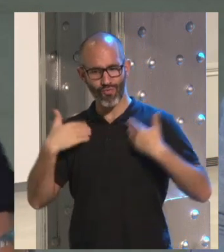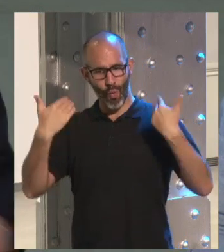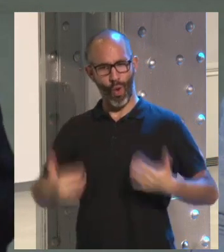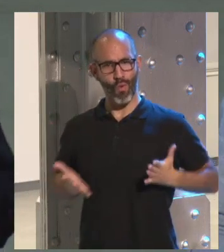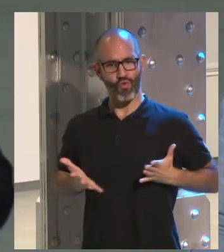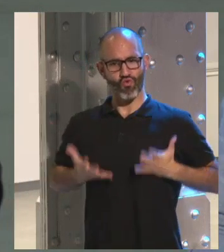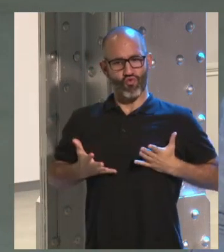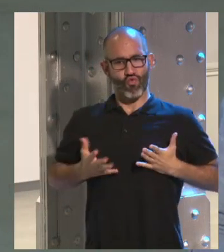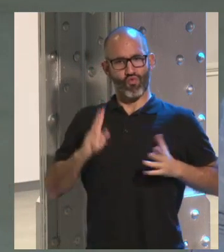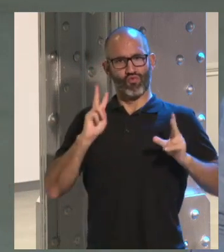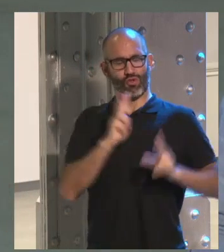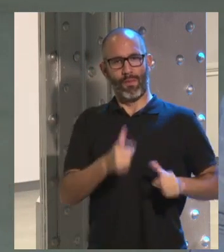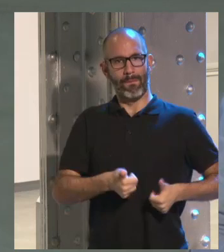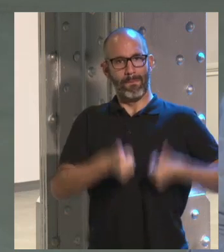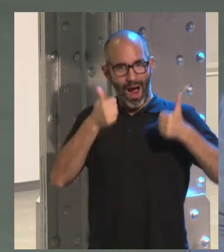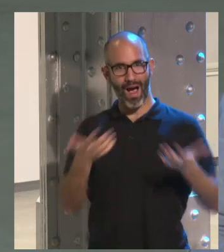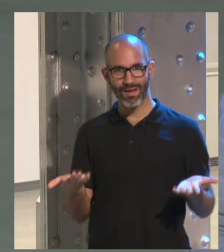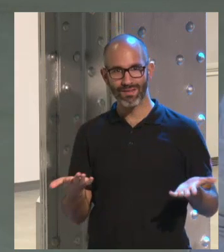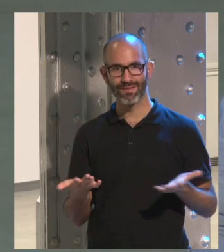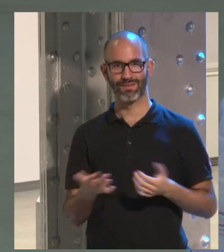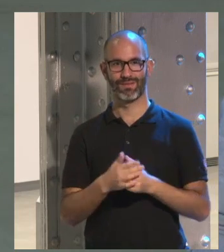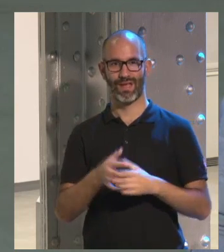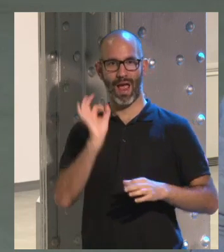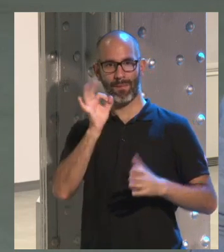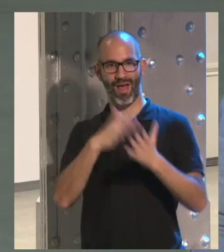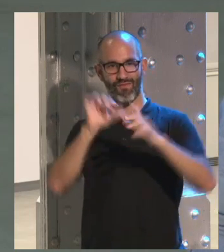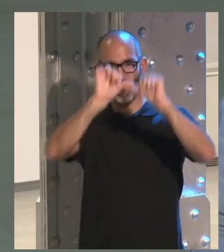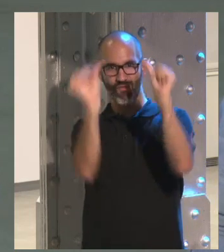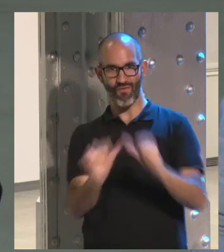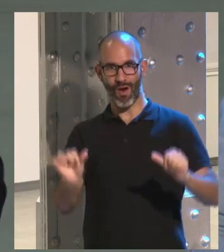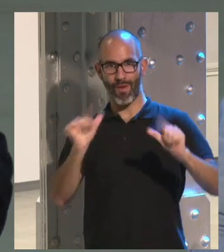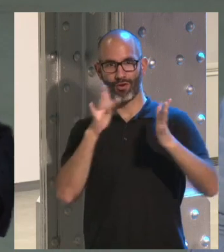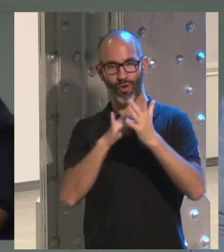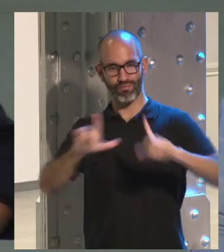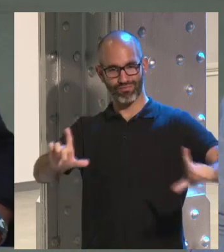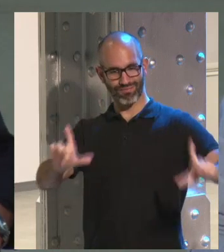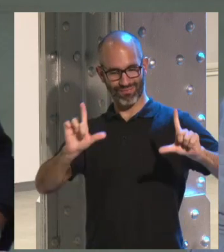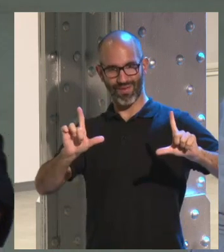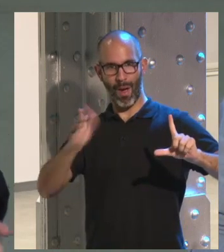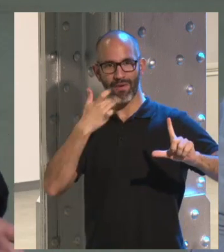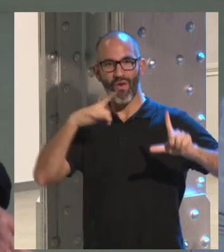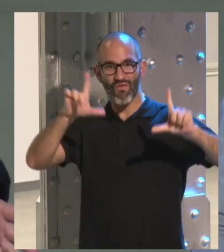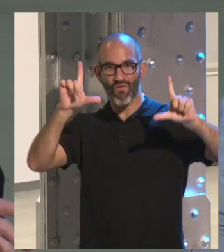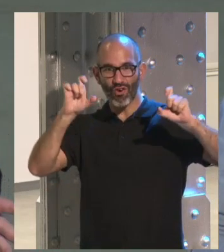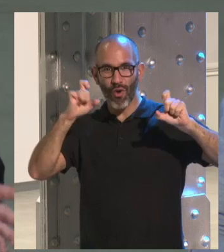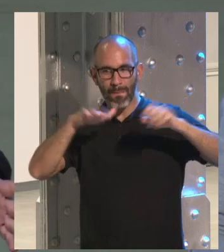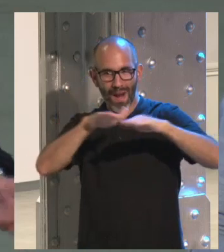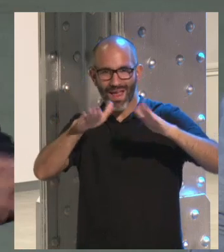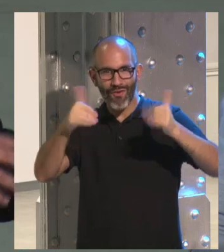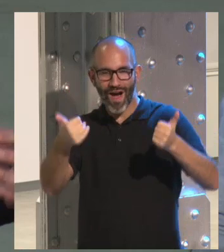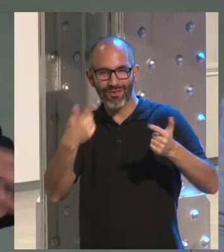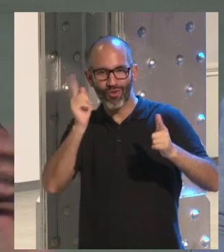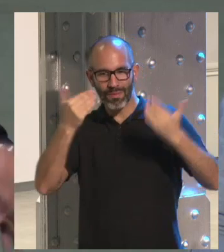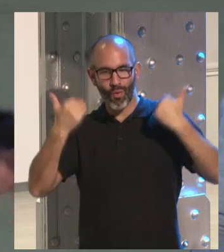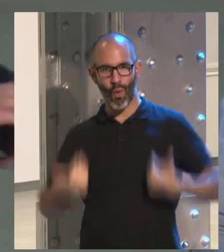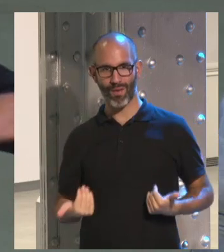una foto más vista me right now tal así y que se ve la tripa y las piernas y tal y ahora cuando veo y